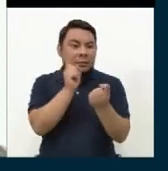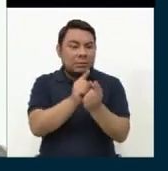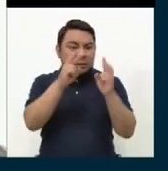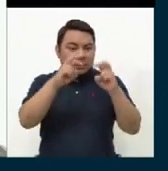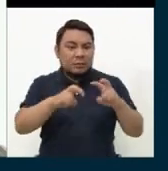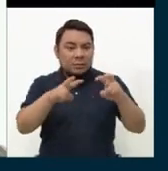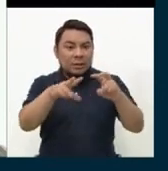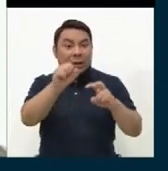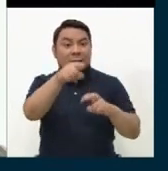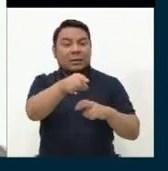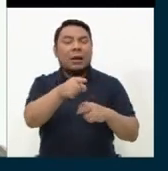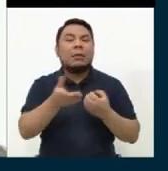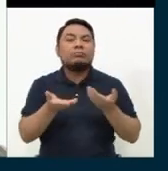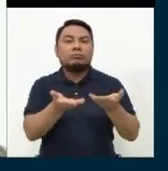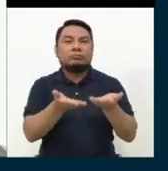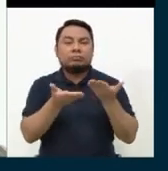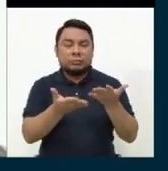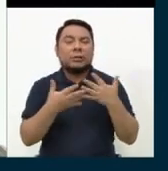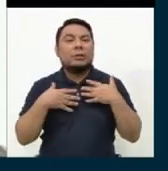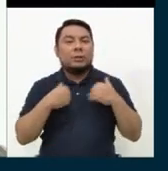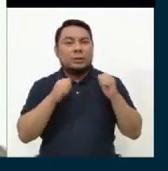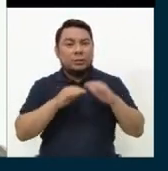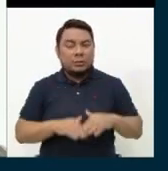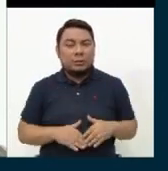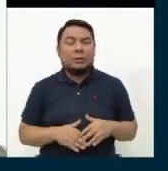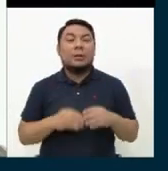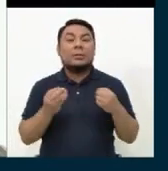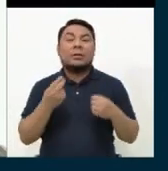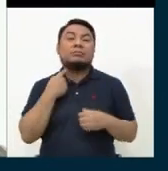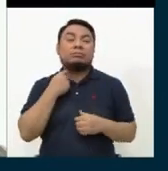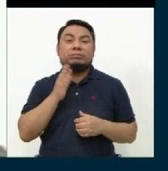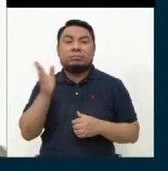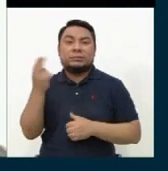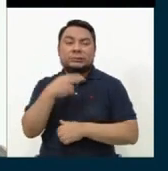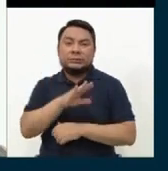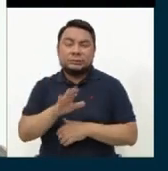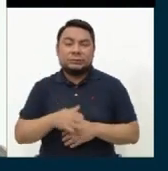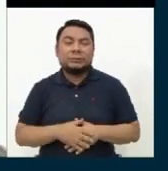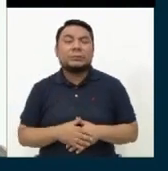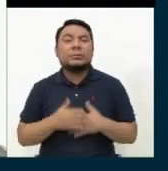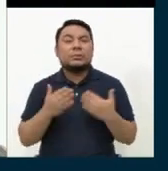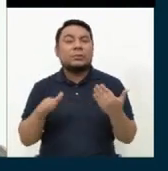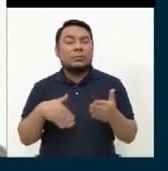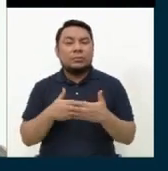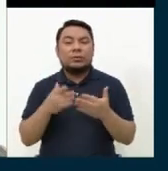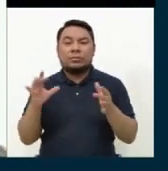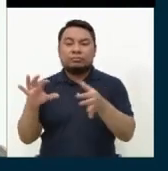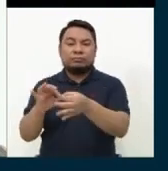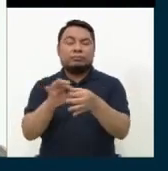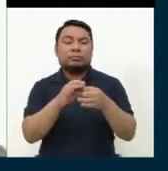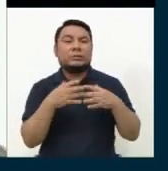con potenciar las normas que ahorita están dadas sobre las redes integrales de salud. Estas redes es